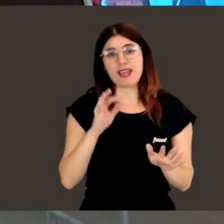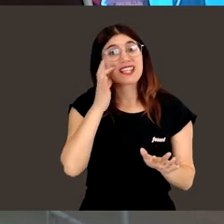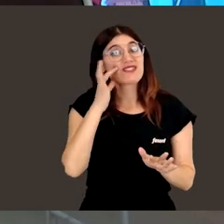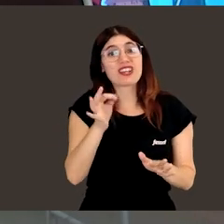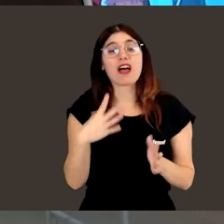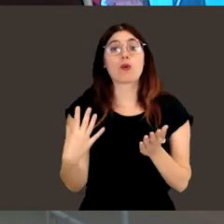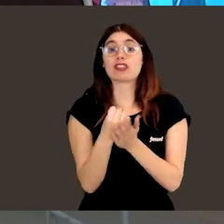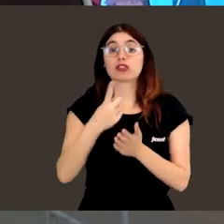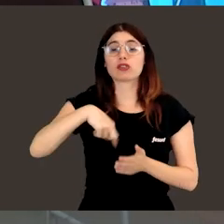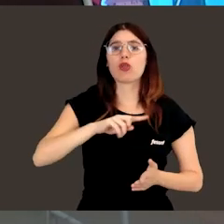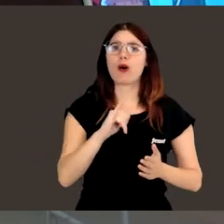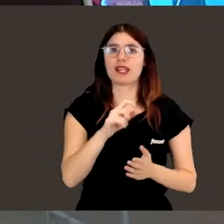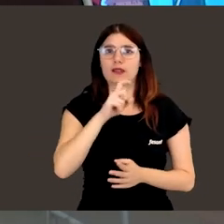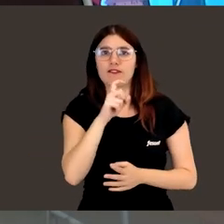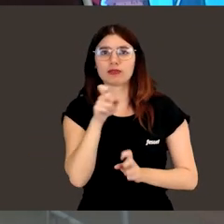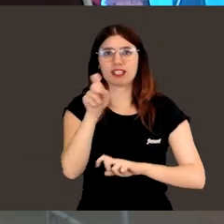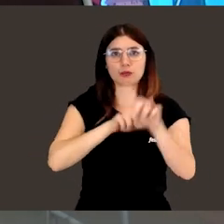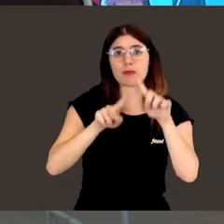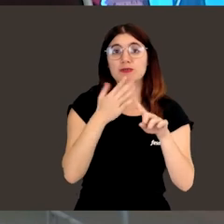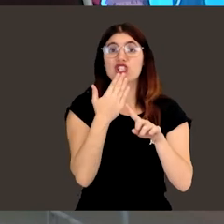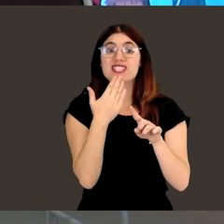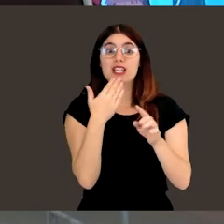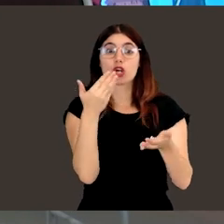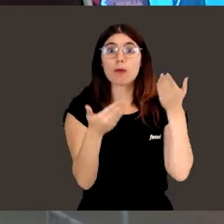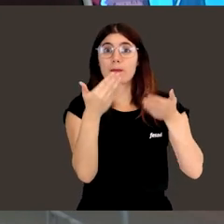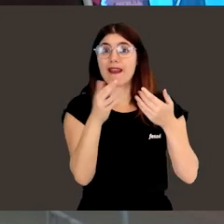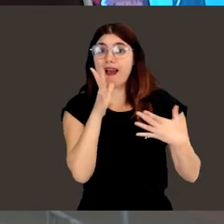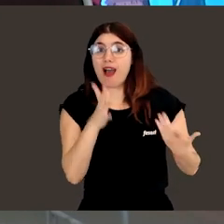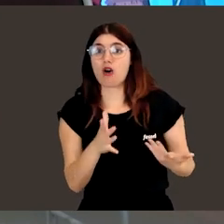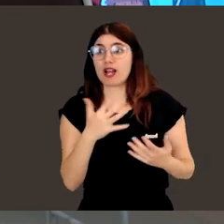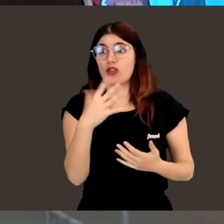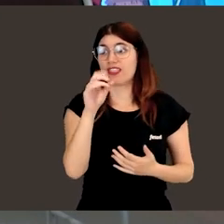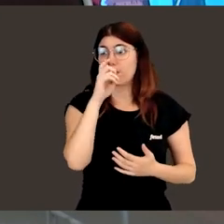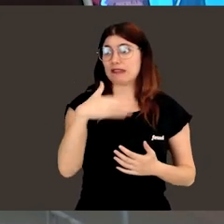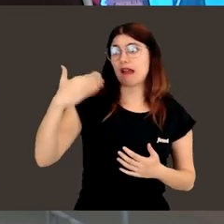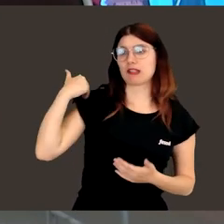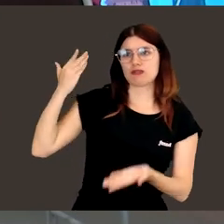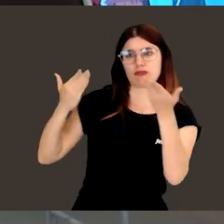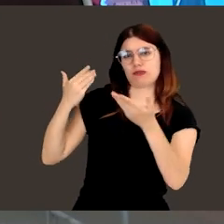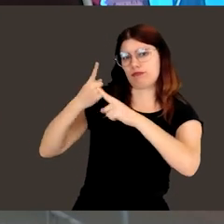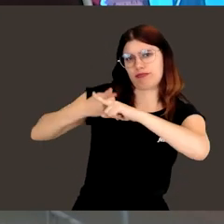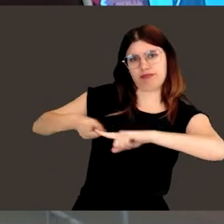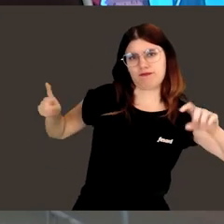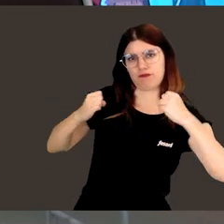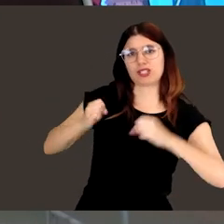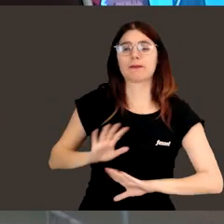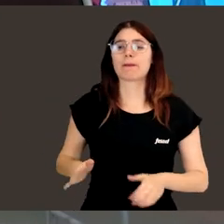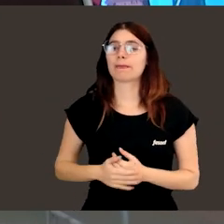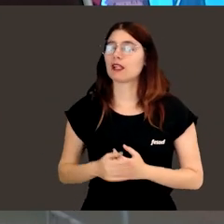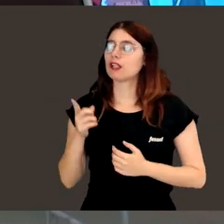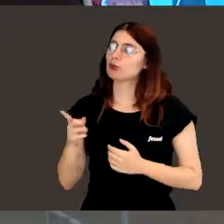verdad, como en todo, que hay dificultades, pero que si lo comparamos ahora con hace 50 años, no hay color.